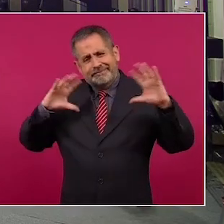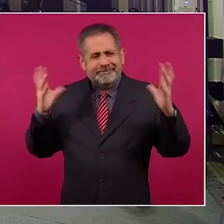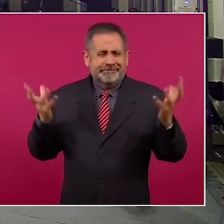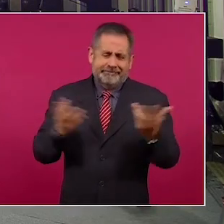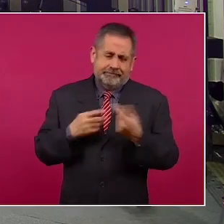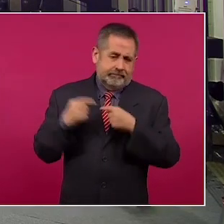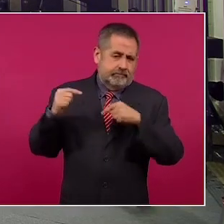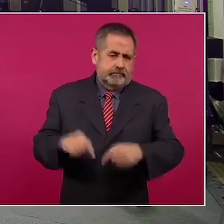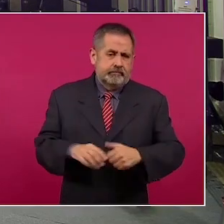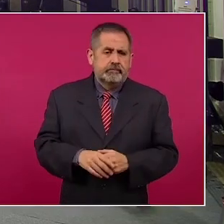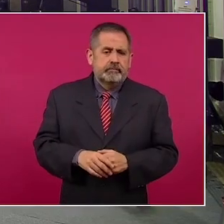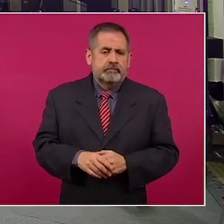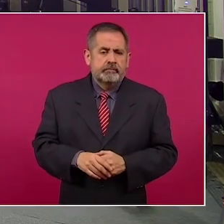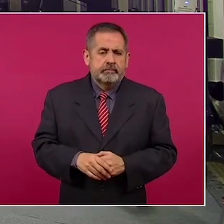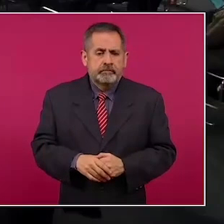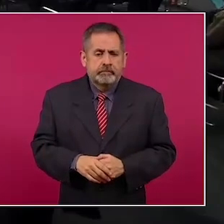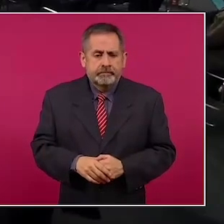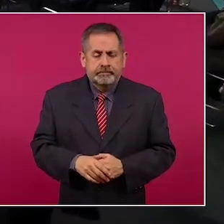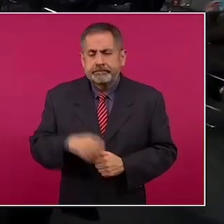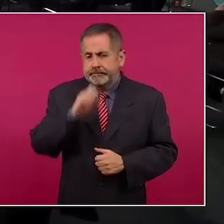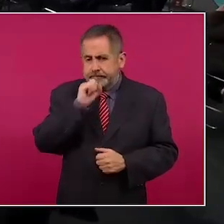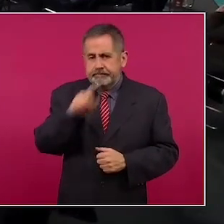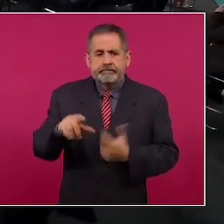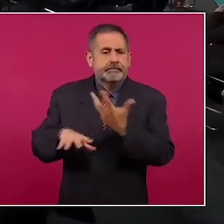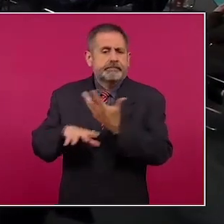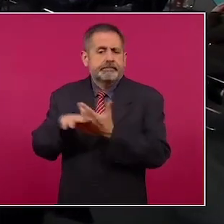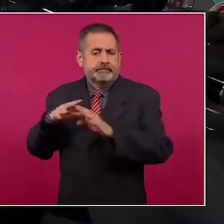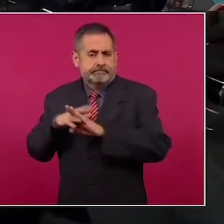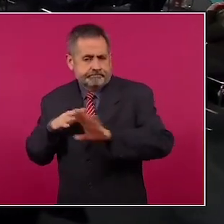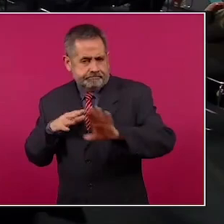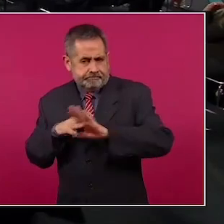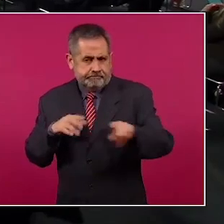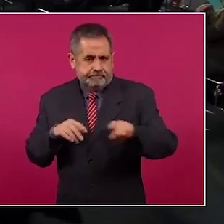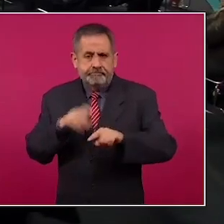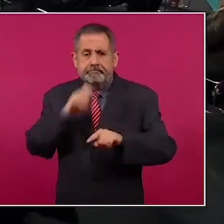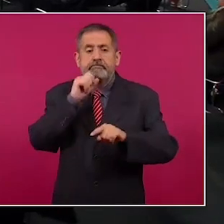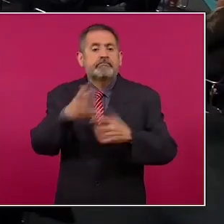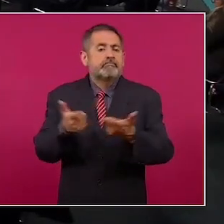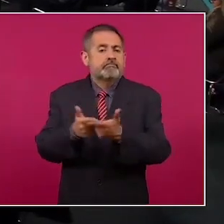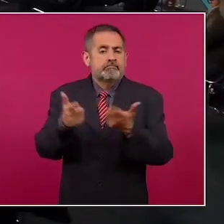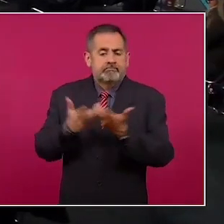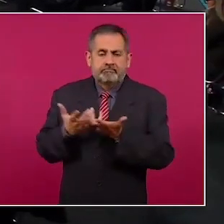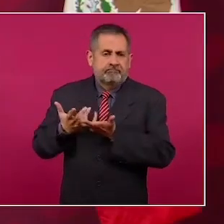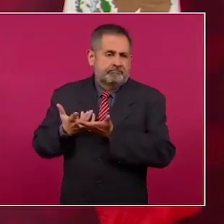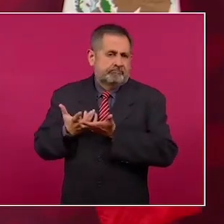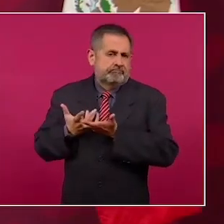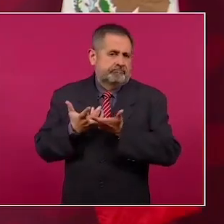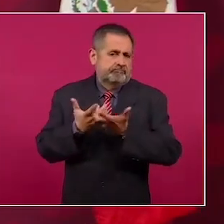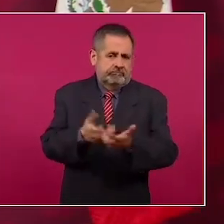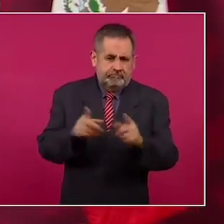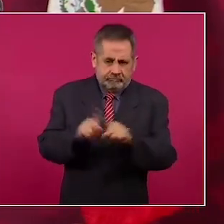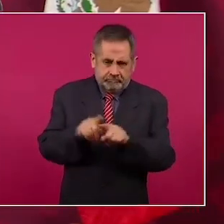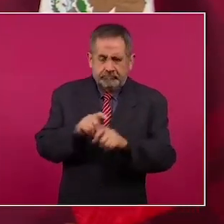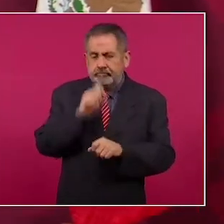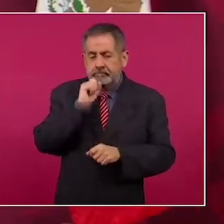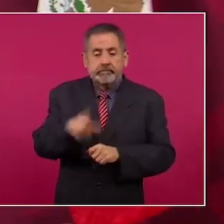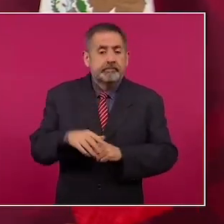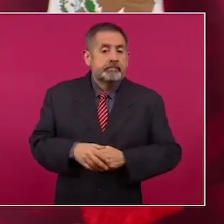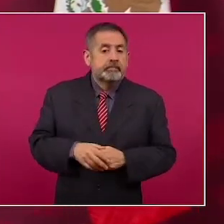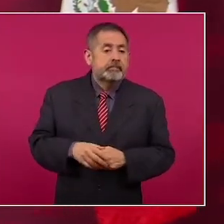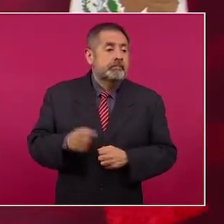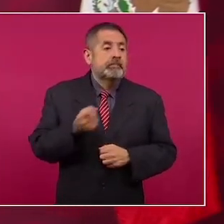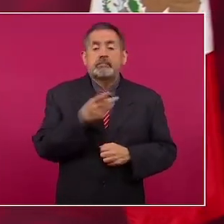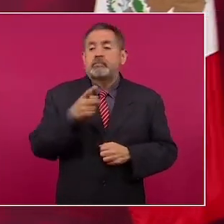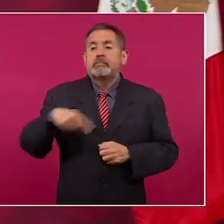También los migrantes van a tener su contingente y muchas organizaciones